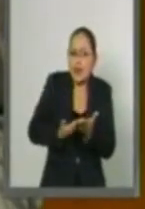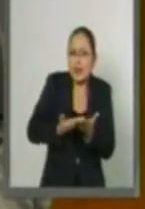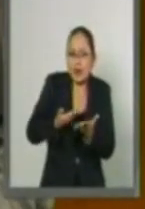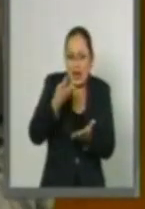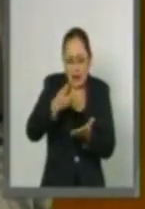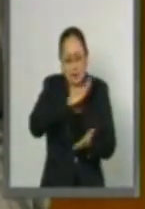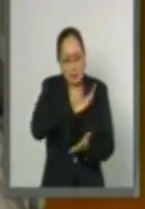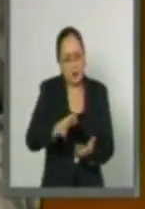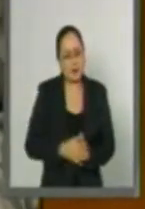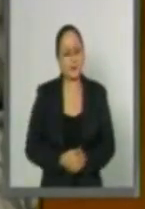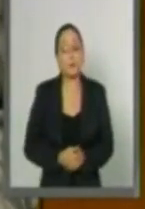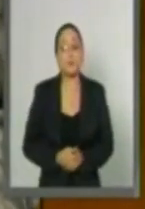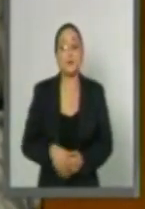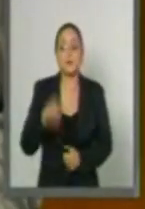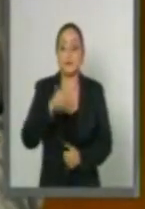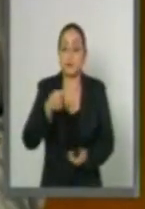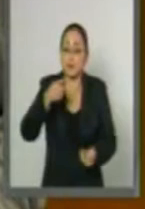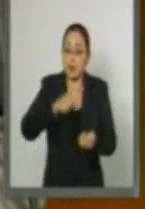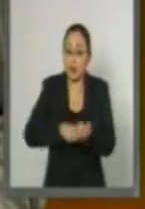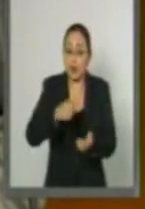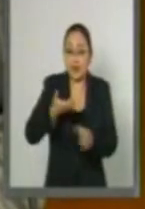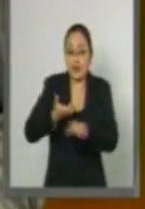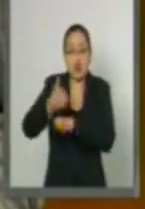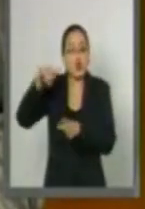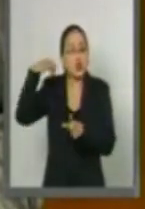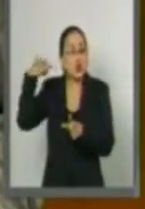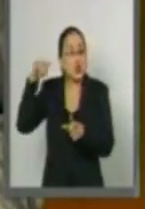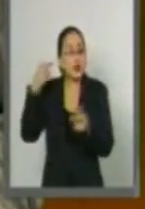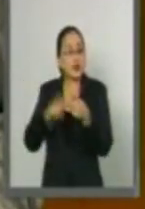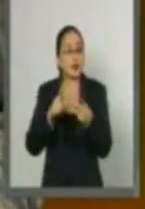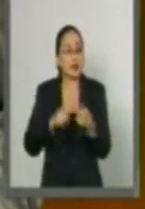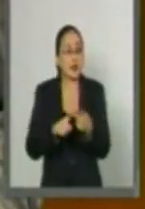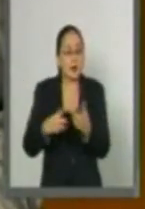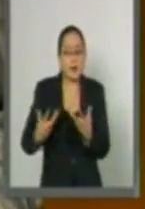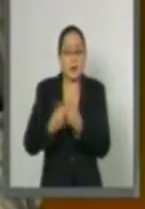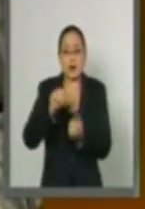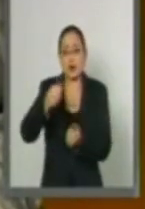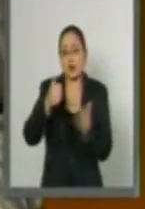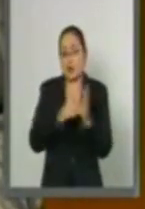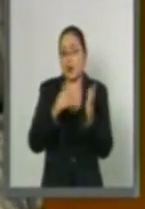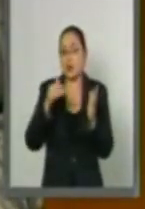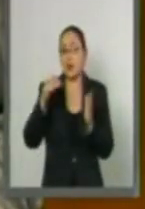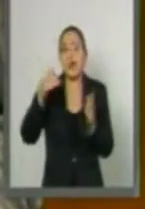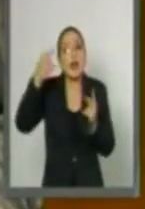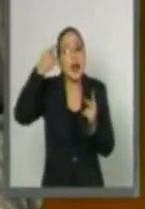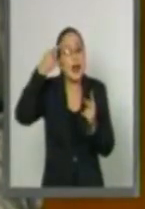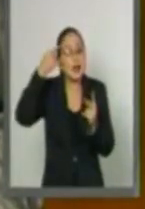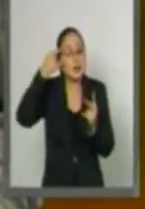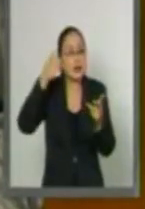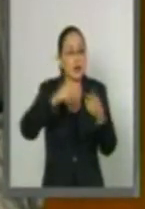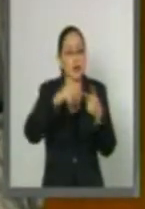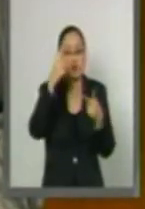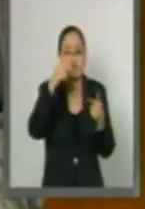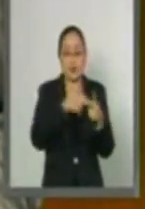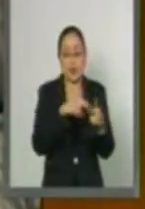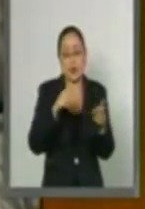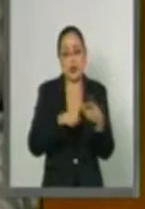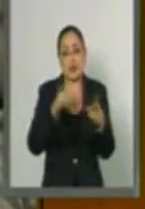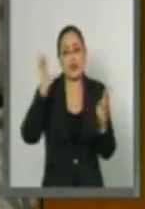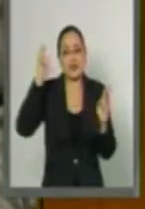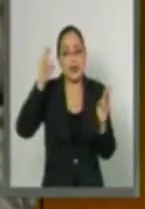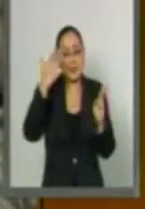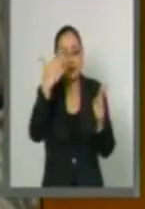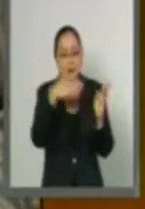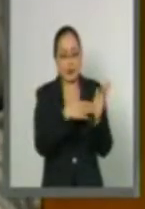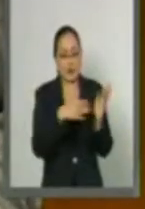principales estados productores los estados de Yucatán con 11 mil toneladas, Campeche con 8 mil, Chiapas con 5